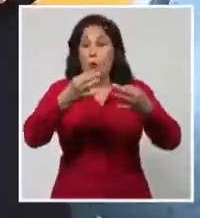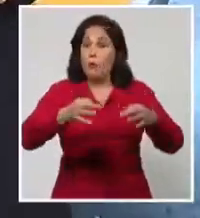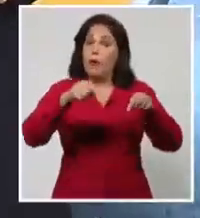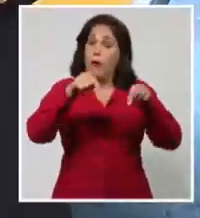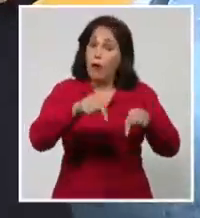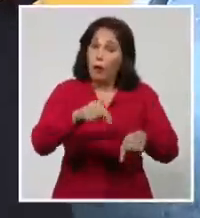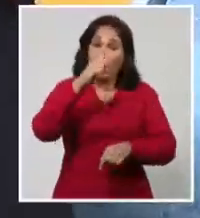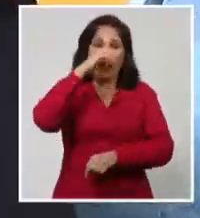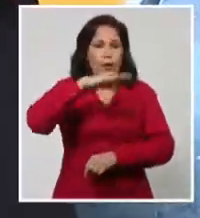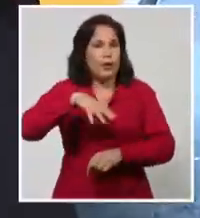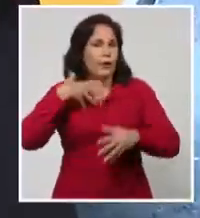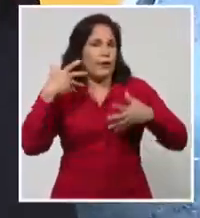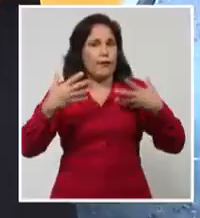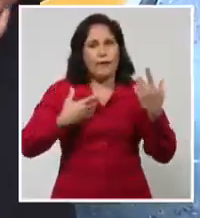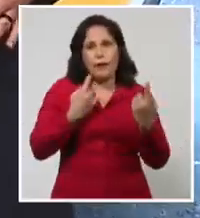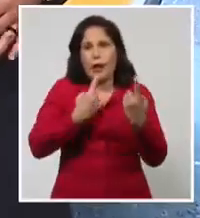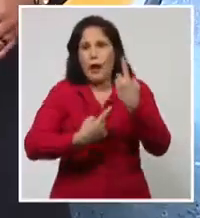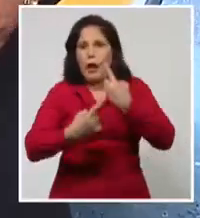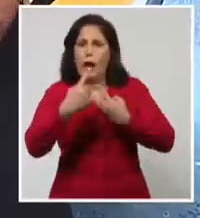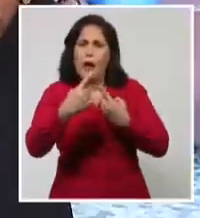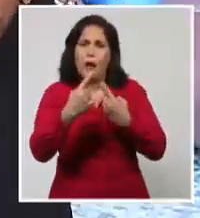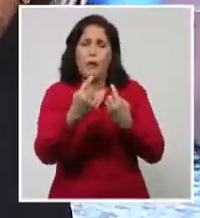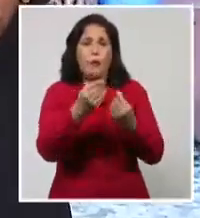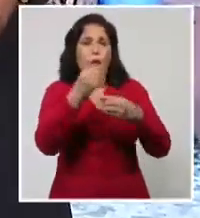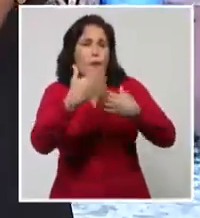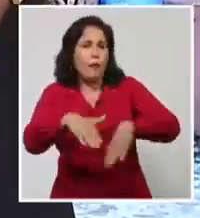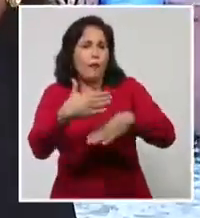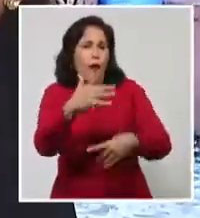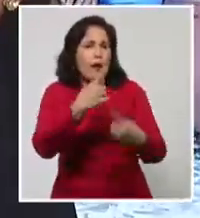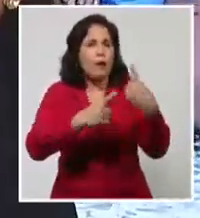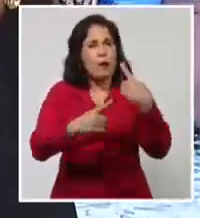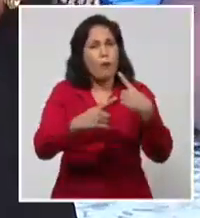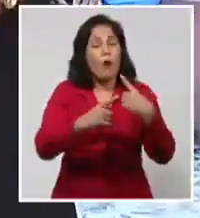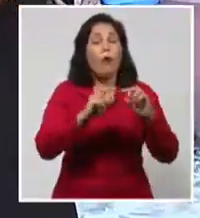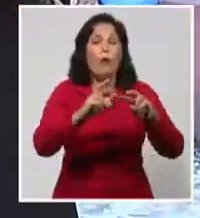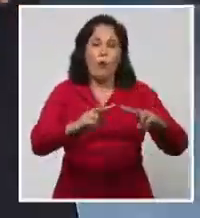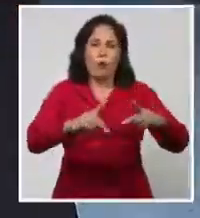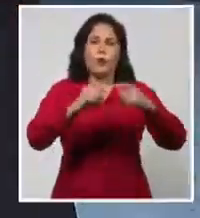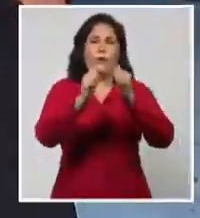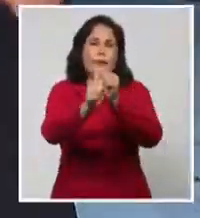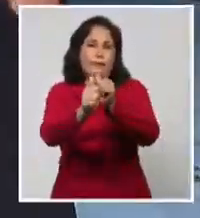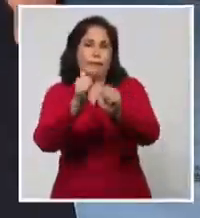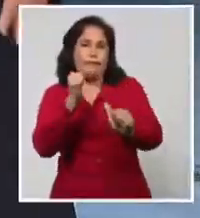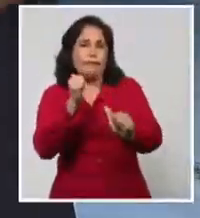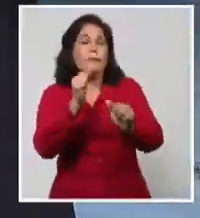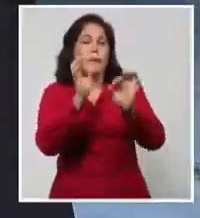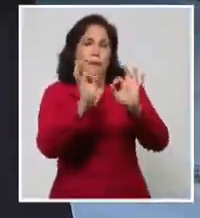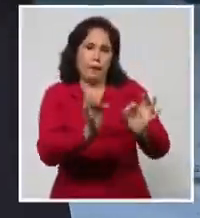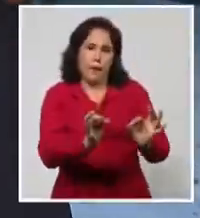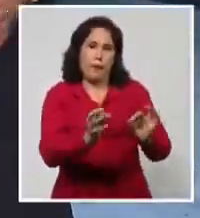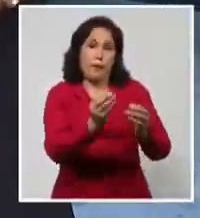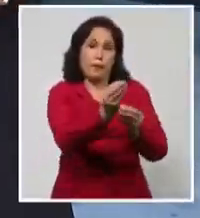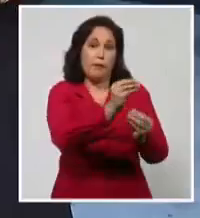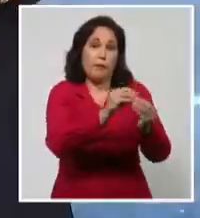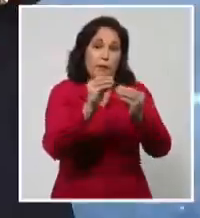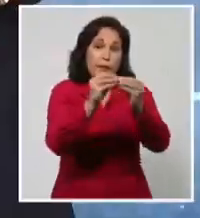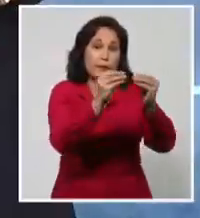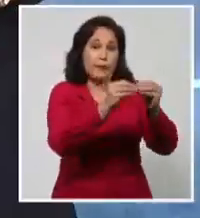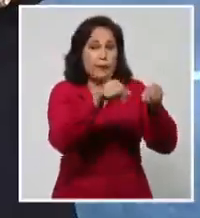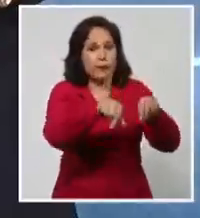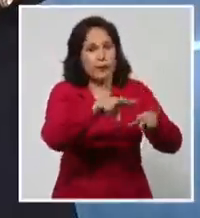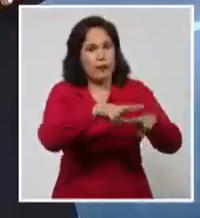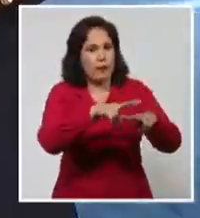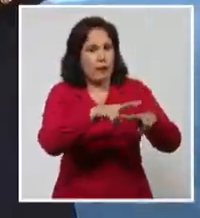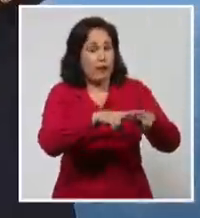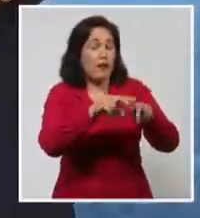niños, disfrutados de esa necesaria interacción social, volvimos a la fase que habíamos superado, o quién sabe, si